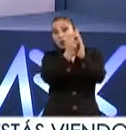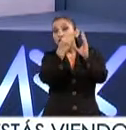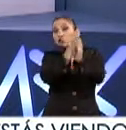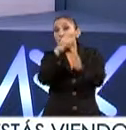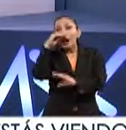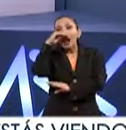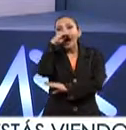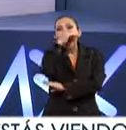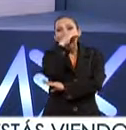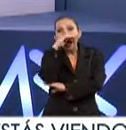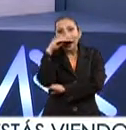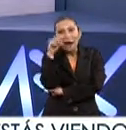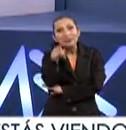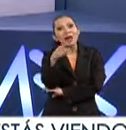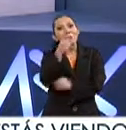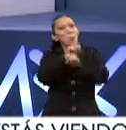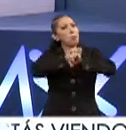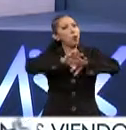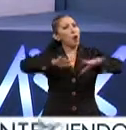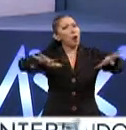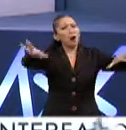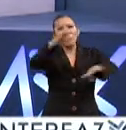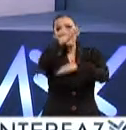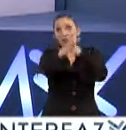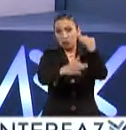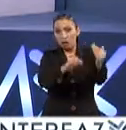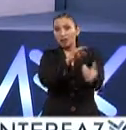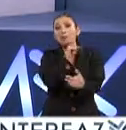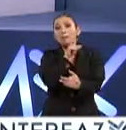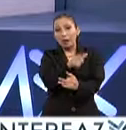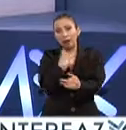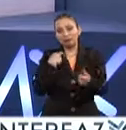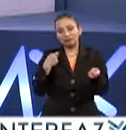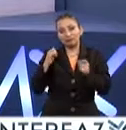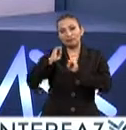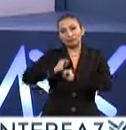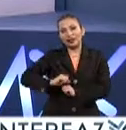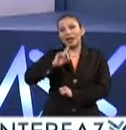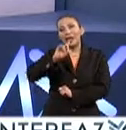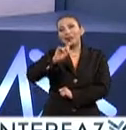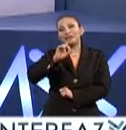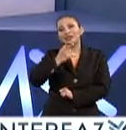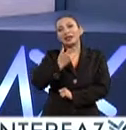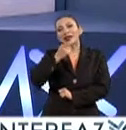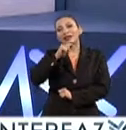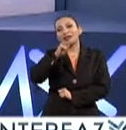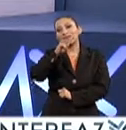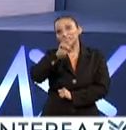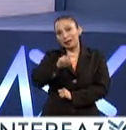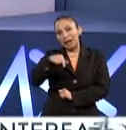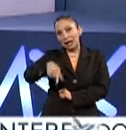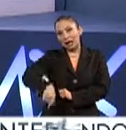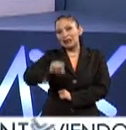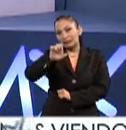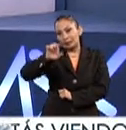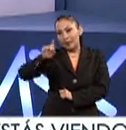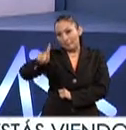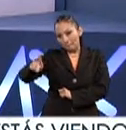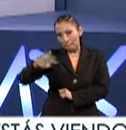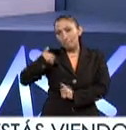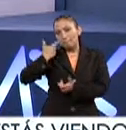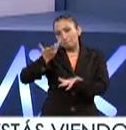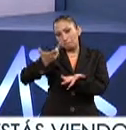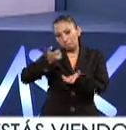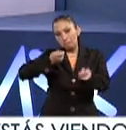completamente gratuitos de alcance masivo y que además es operada por esta casa la Dirección General de Televisión Educativa de la Secretaría de Educación